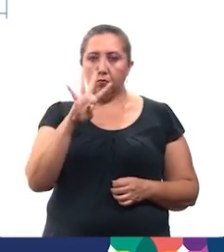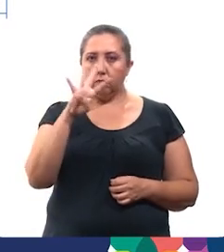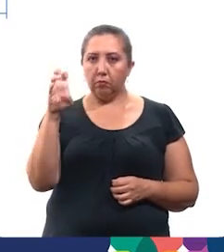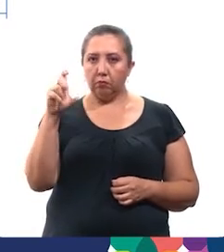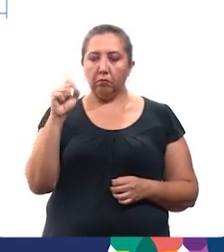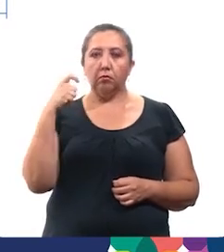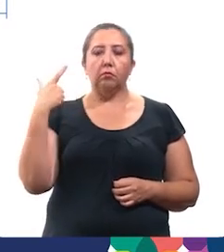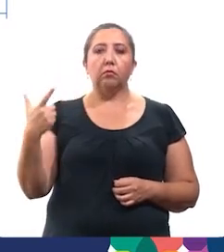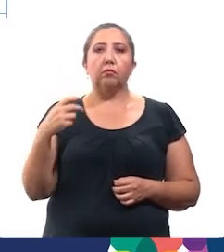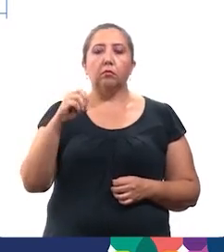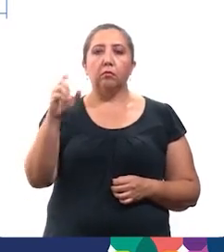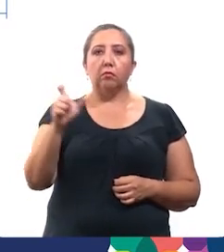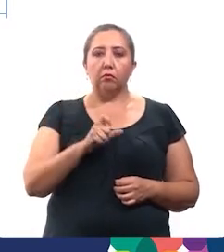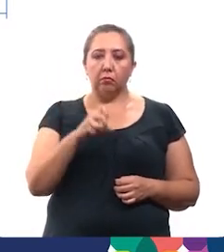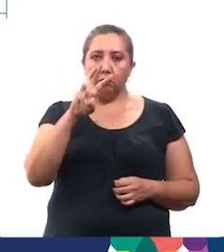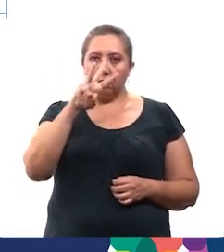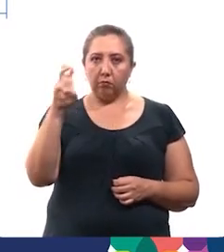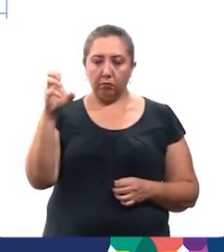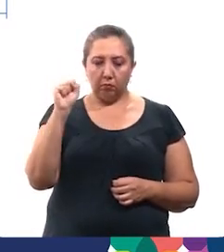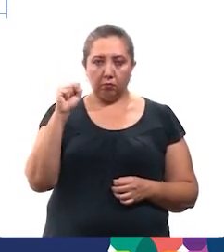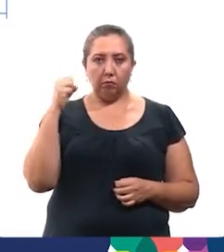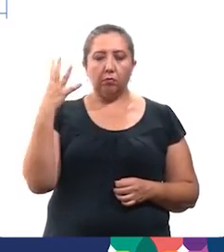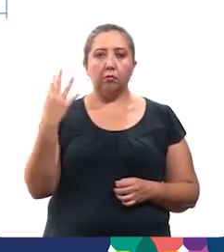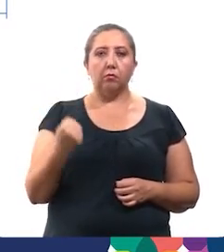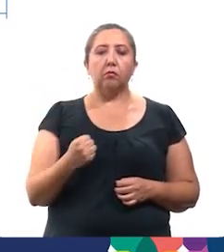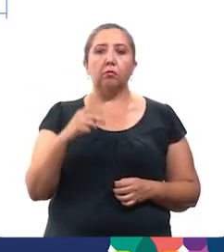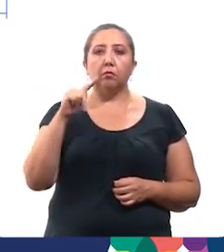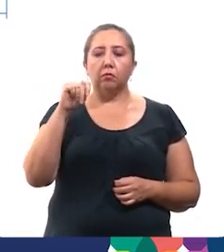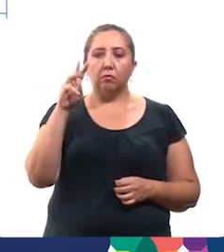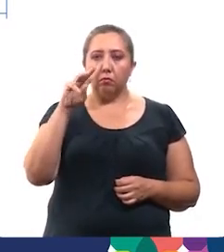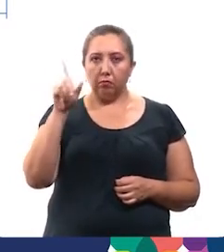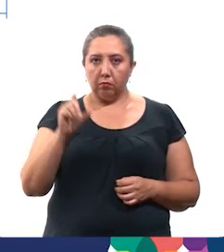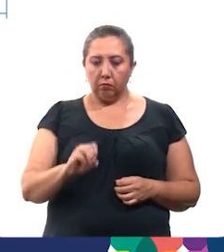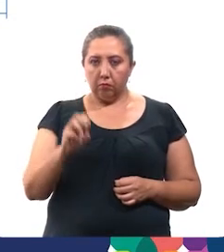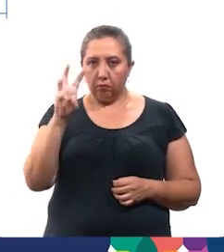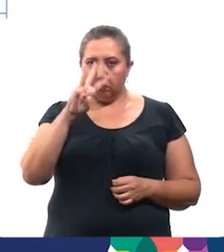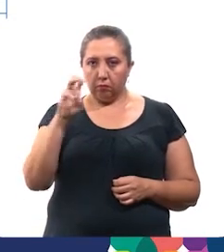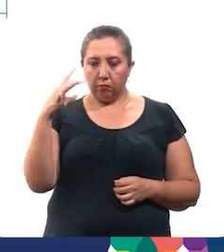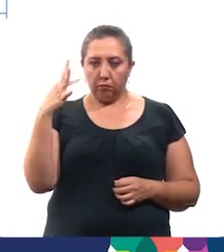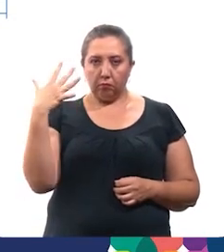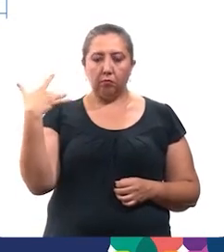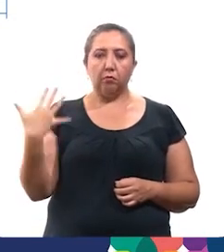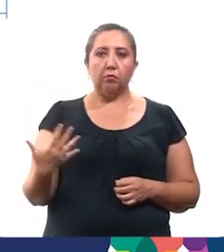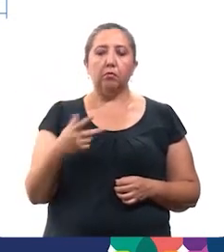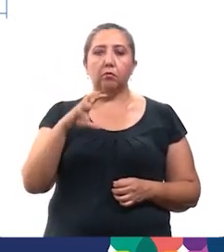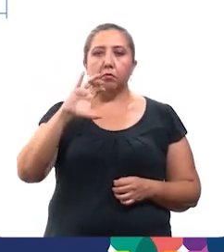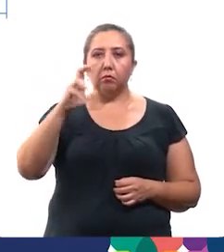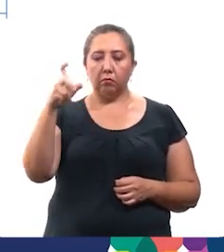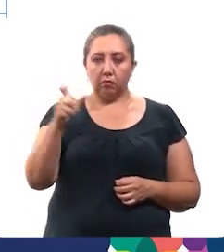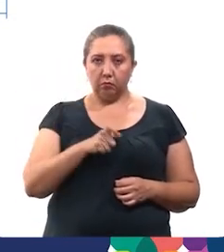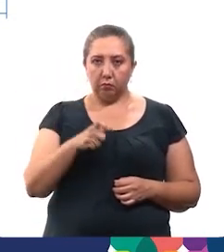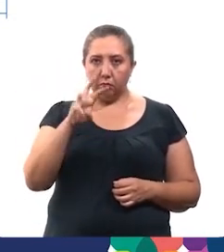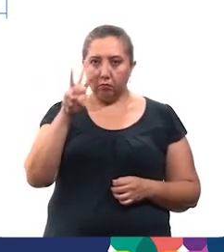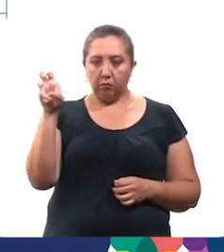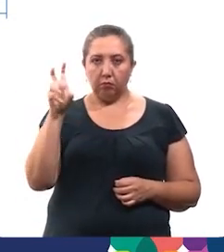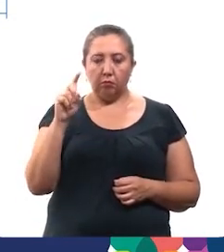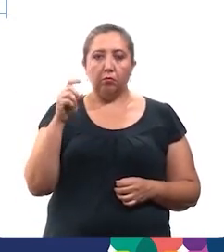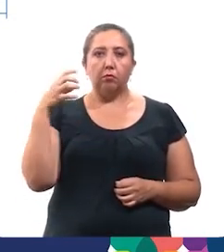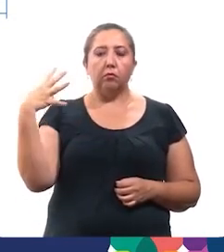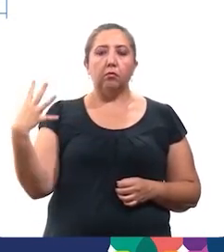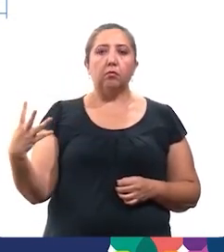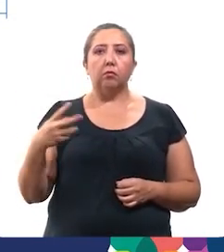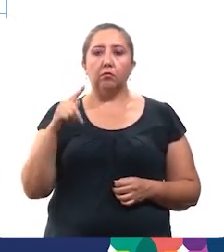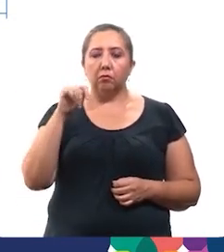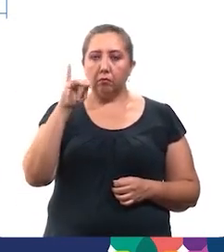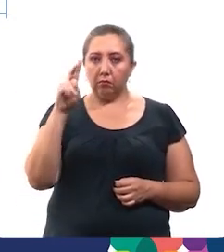cordemex 28, juntulul dukajasilo, mayapán 26, jesús carna 7, miraflores 21, juntulul, chentu kajil hoy, so